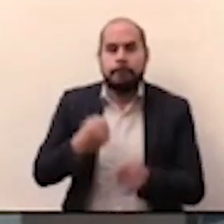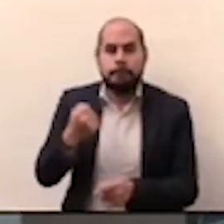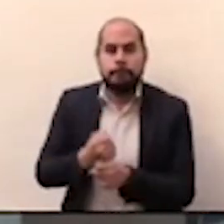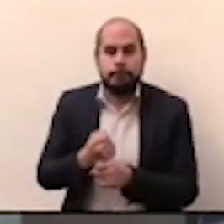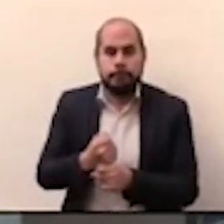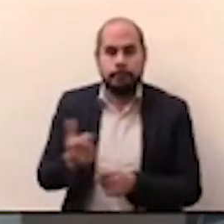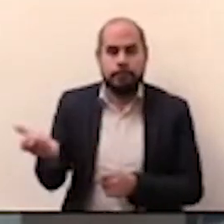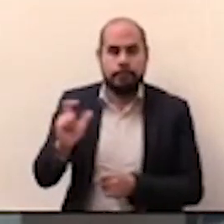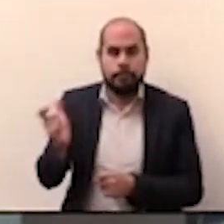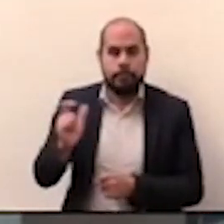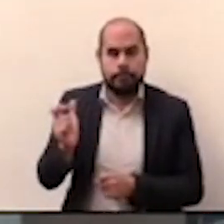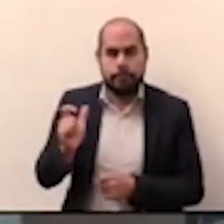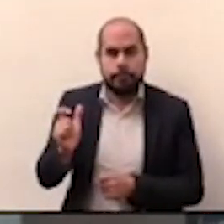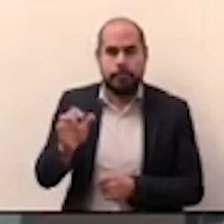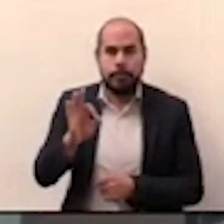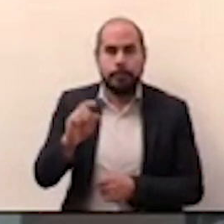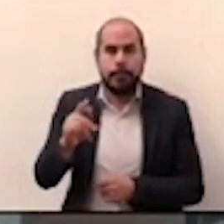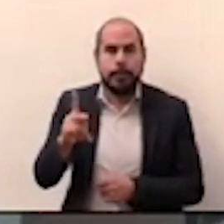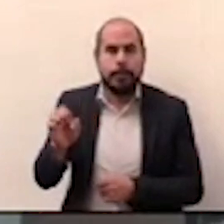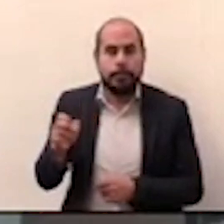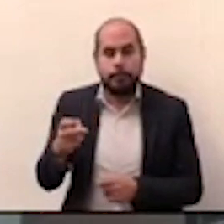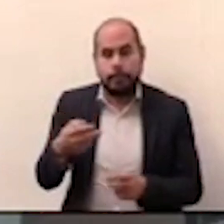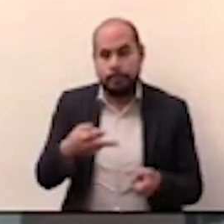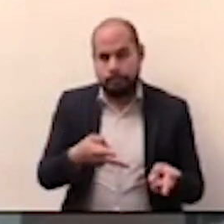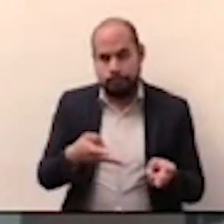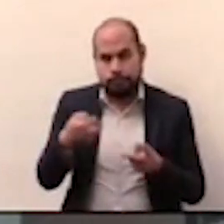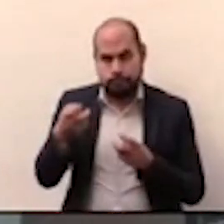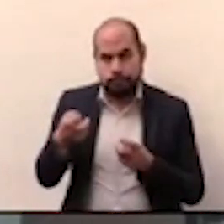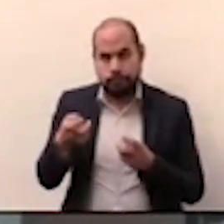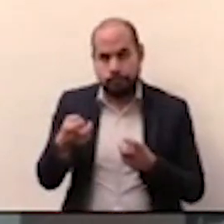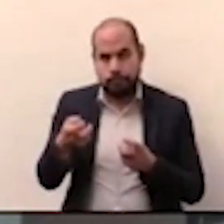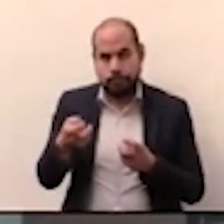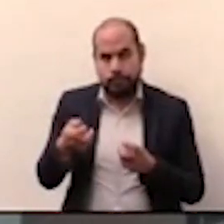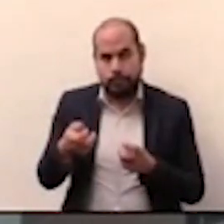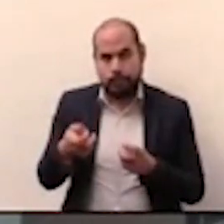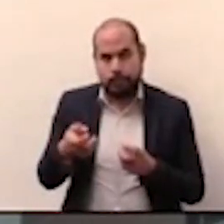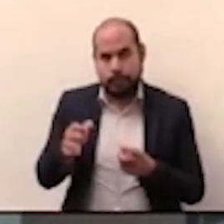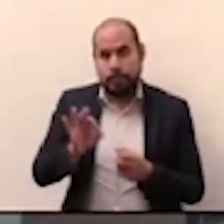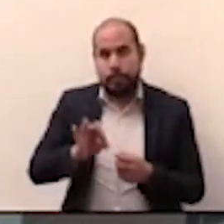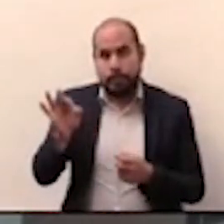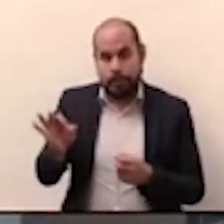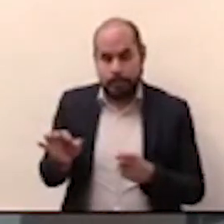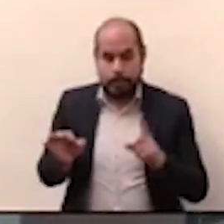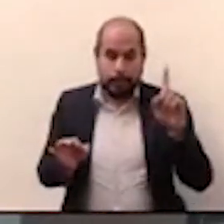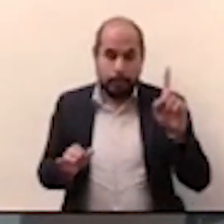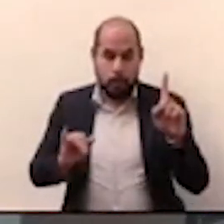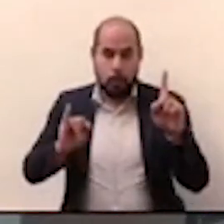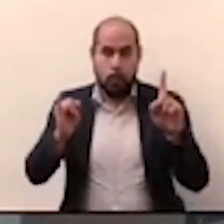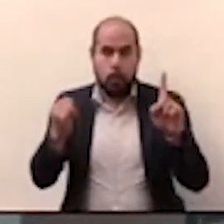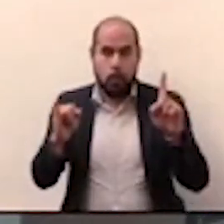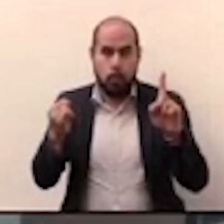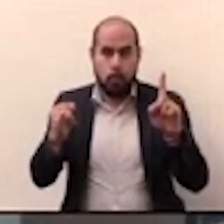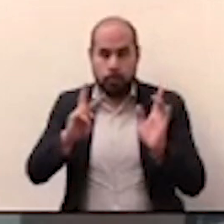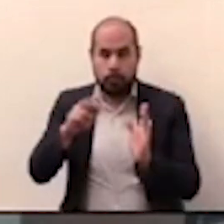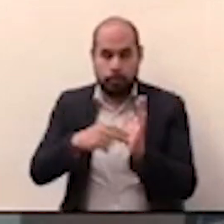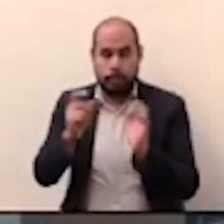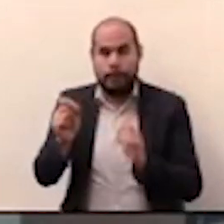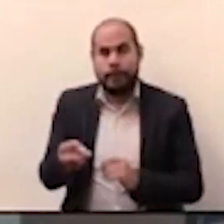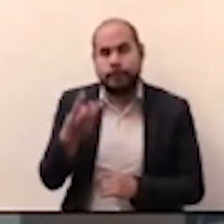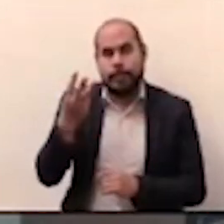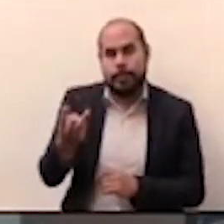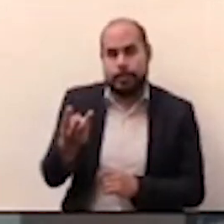fue asaltado y la fecha de presentación con 1 de junio de 2023.